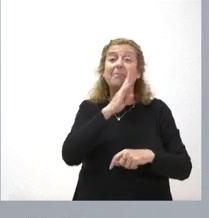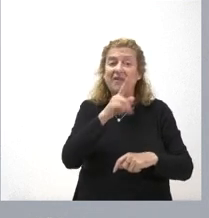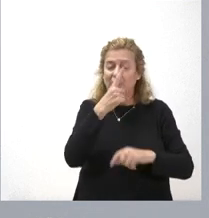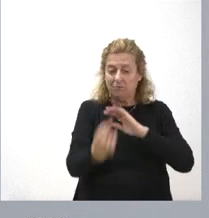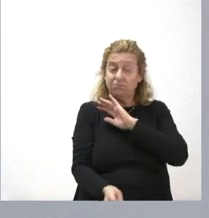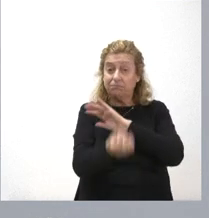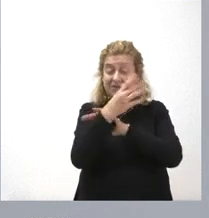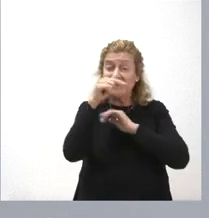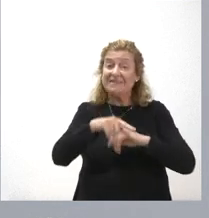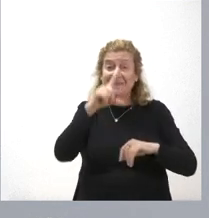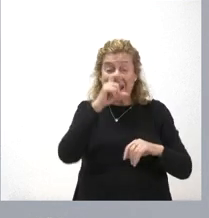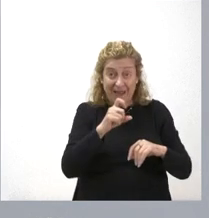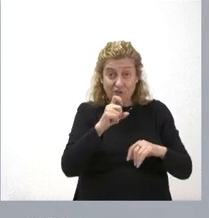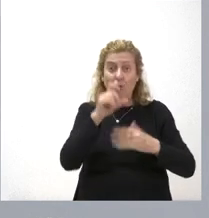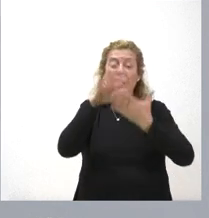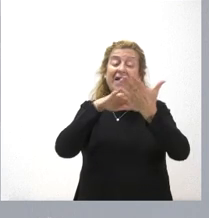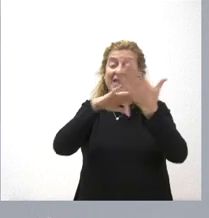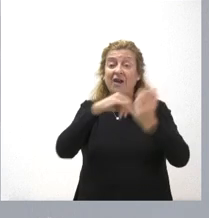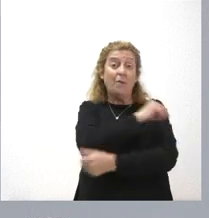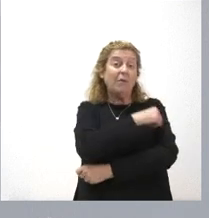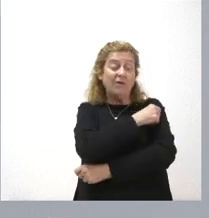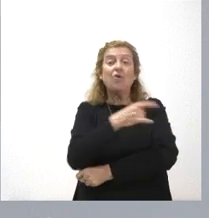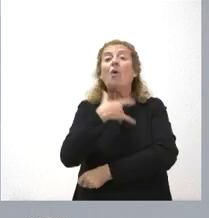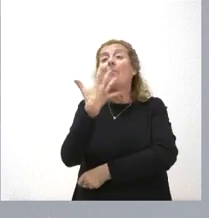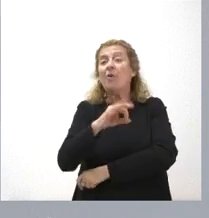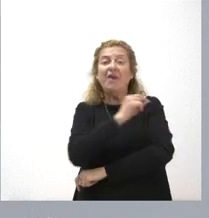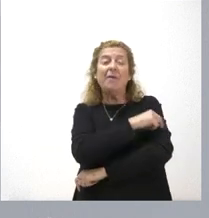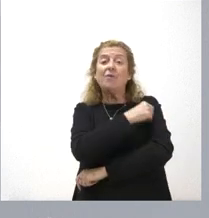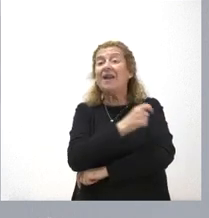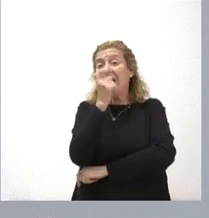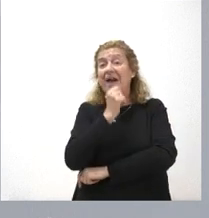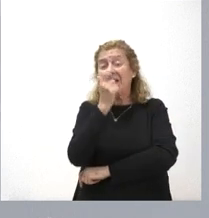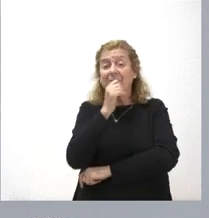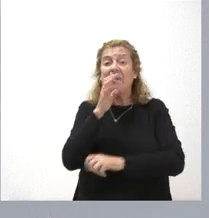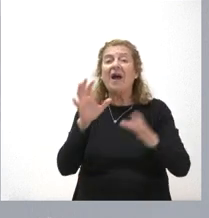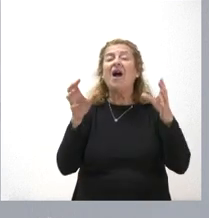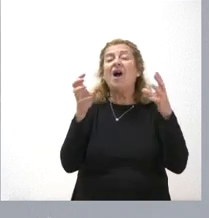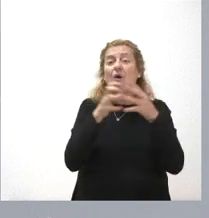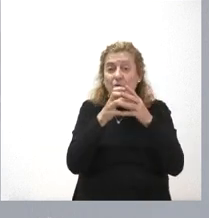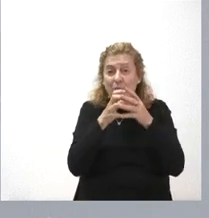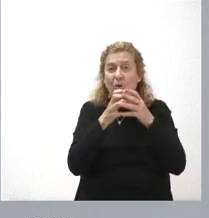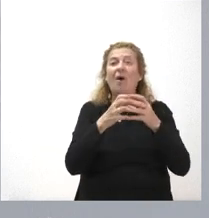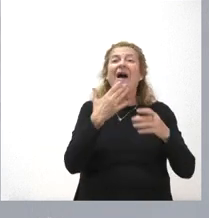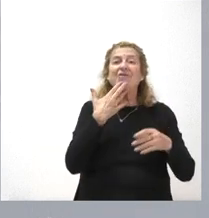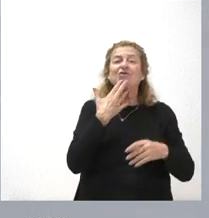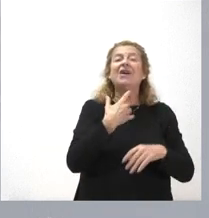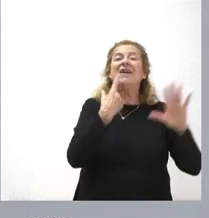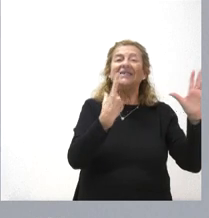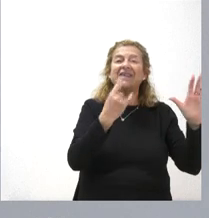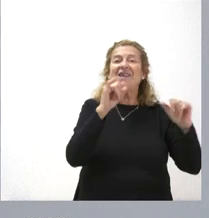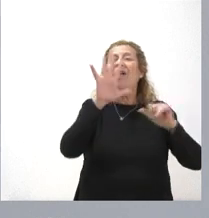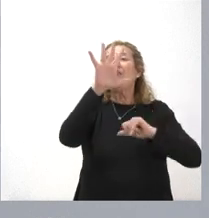de este año en el calendario vacunal la posibilidad de vacunación de la gripe para el grupo etario entre 6 y 59 meses